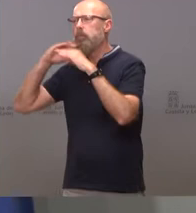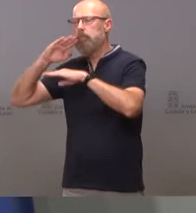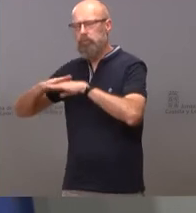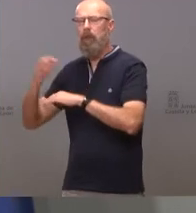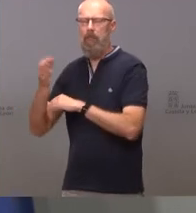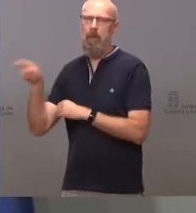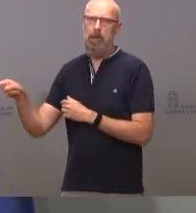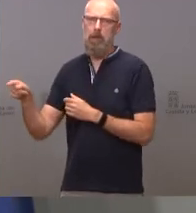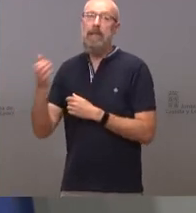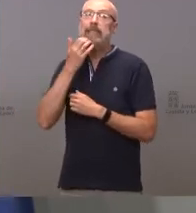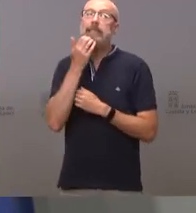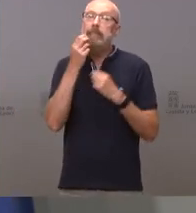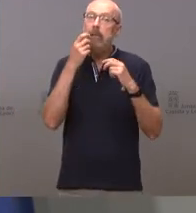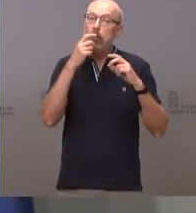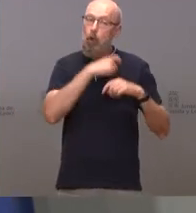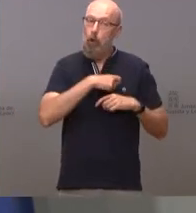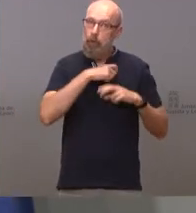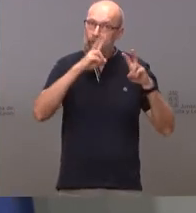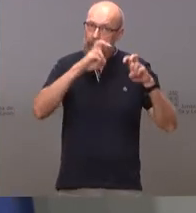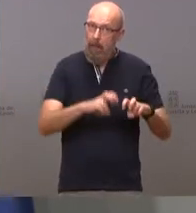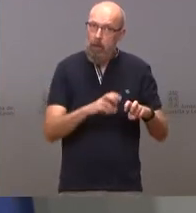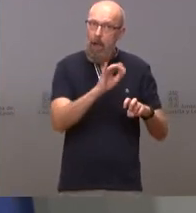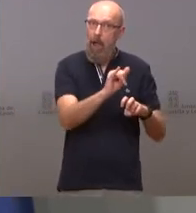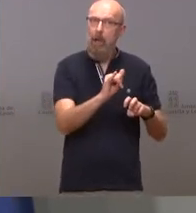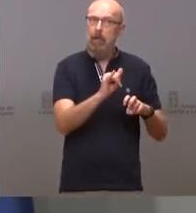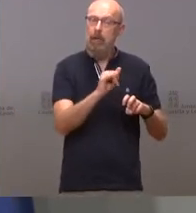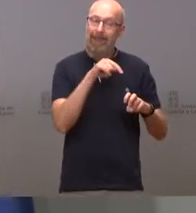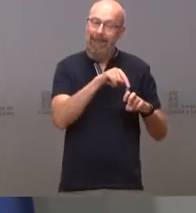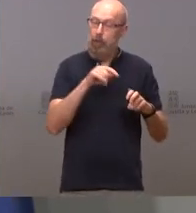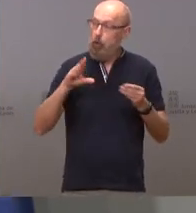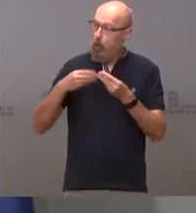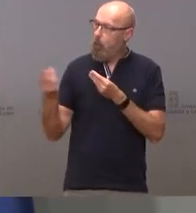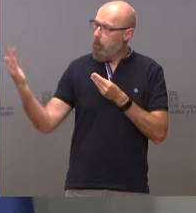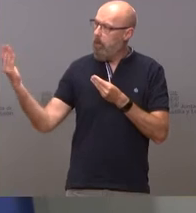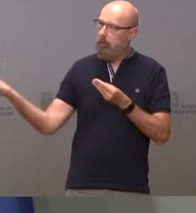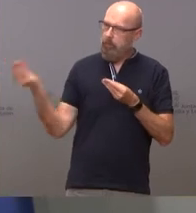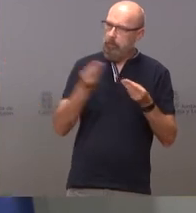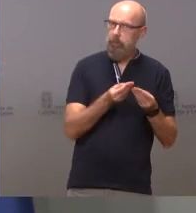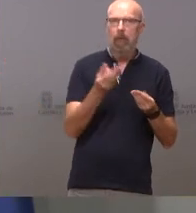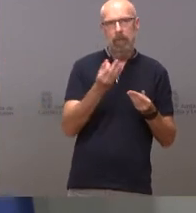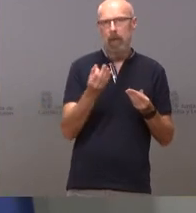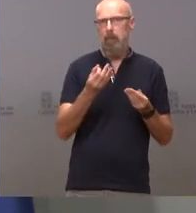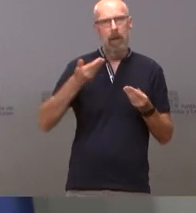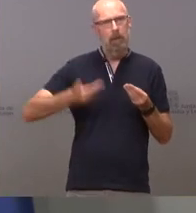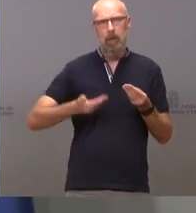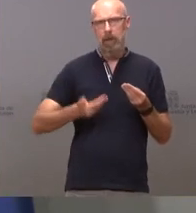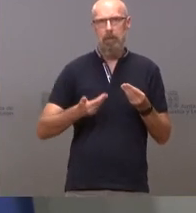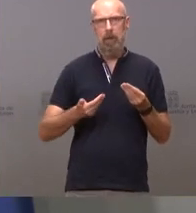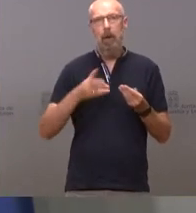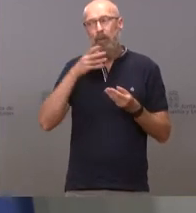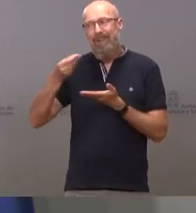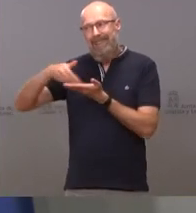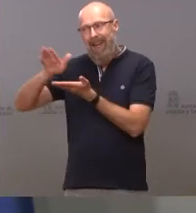hay una comisión de investigación en esta comunidad ese es un documento imprescindible esas actas dicen